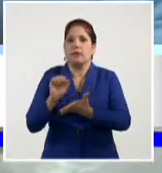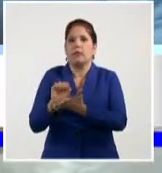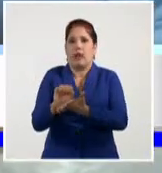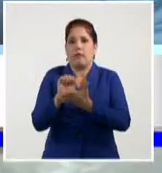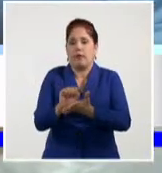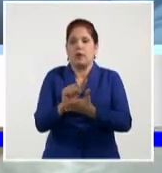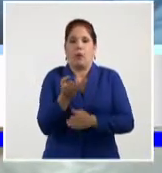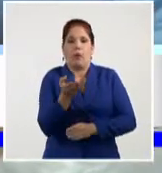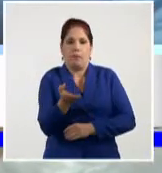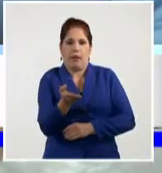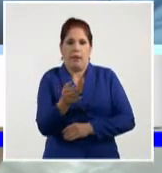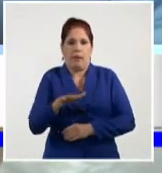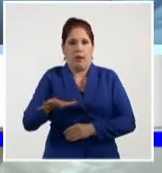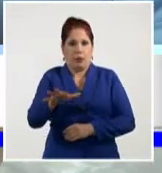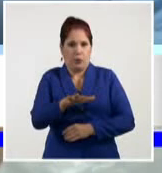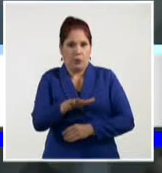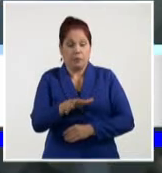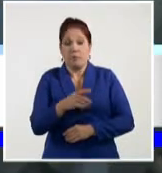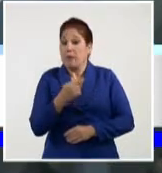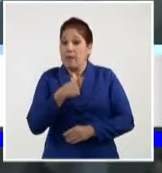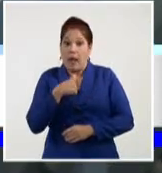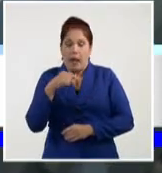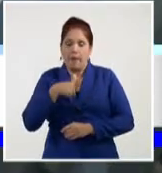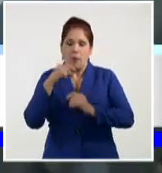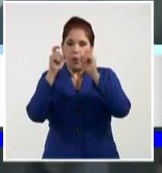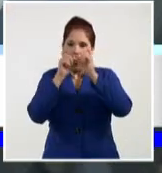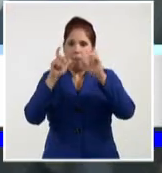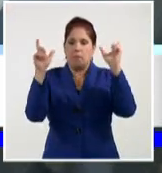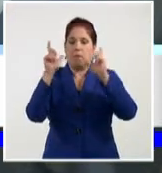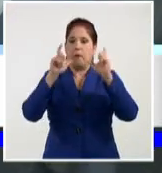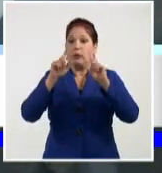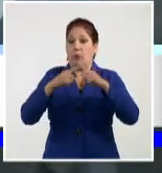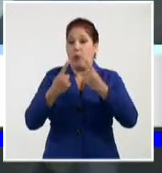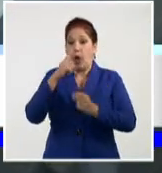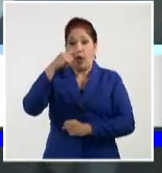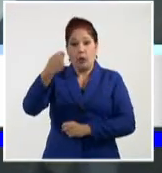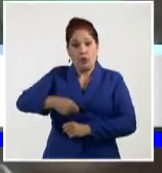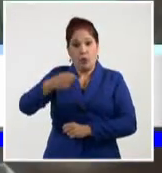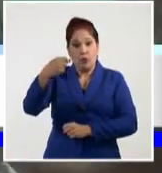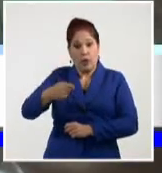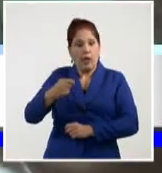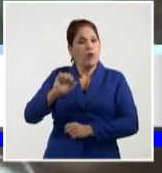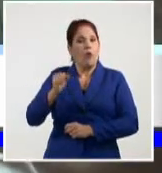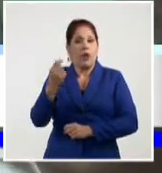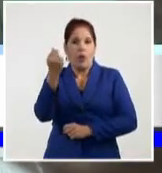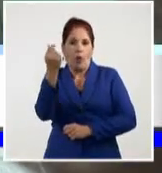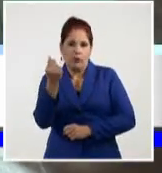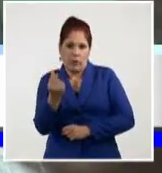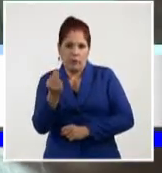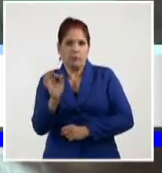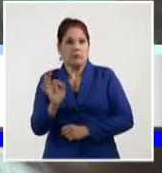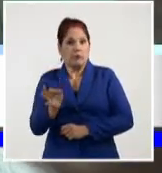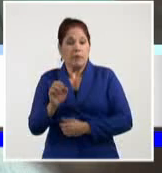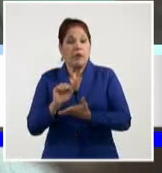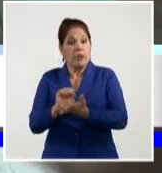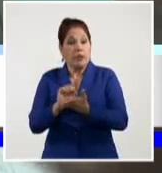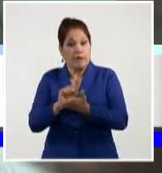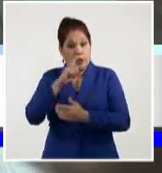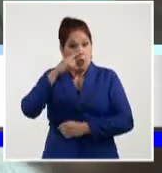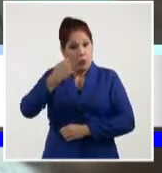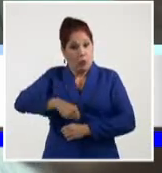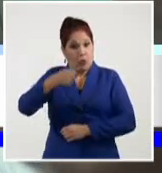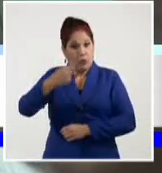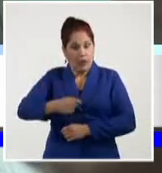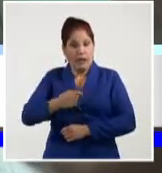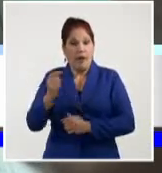se le soliciten. Ha sido un impacto, sobre todo porque los notarios tienen que contar su efectivo. Además, en el servicio notarial nosotros hemos llegado a